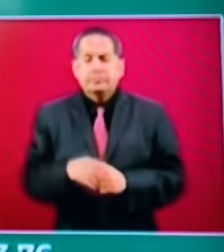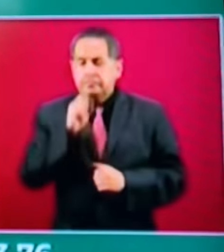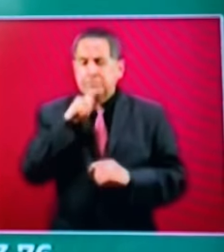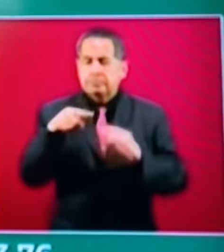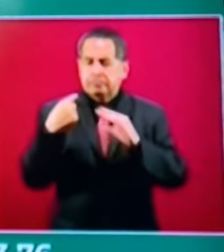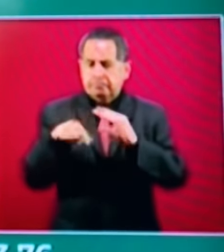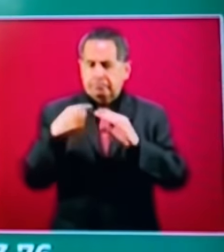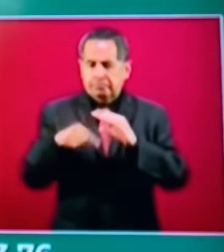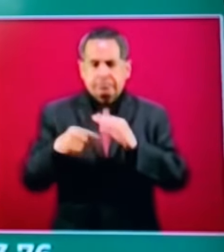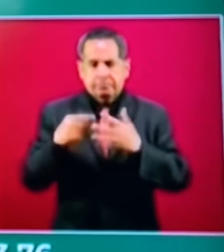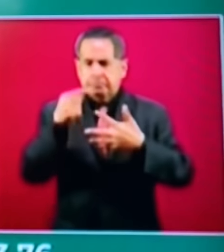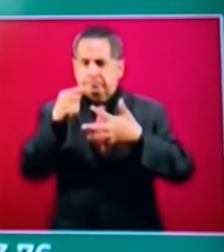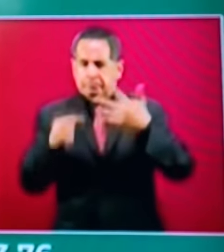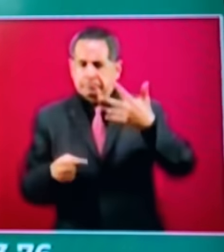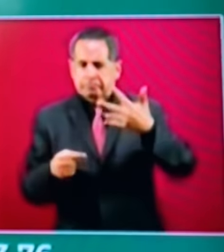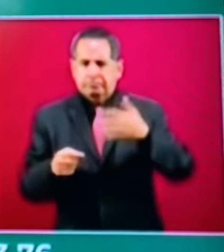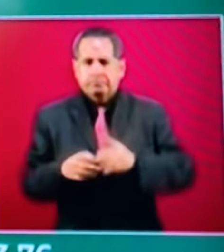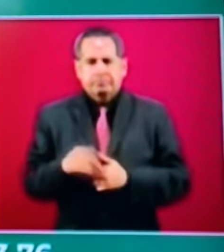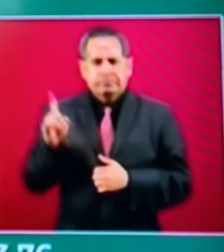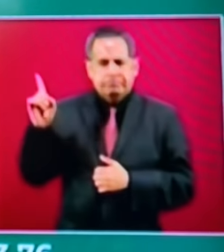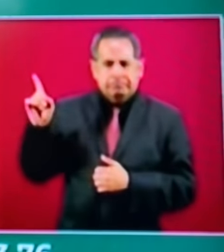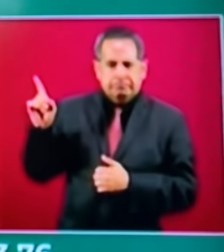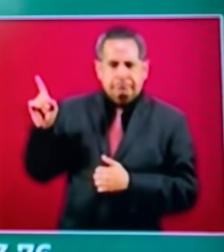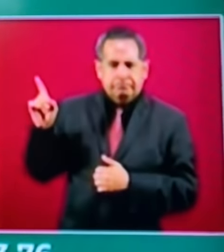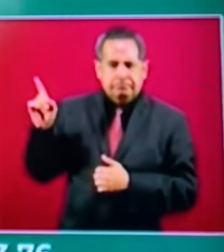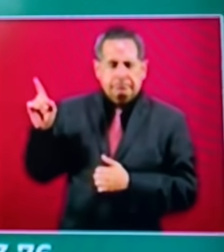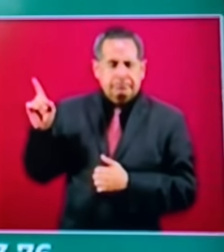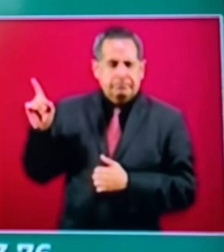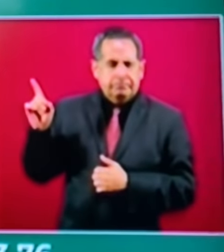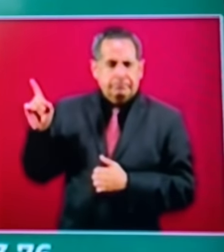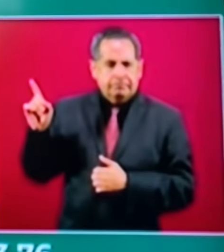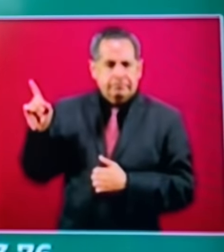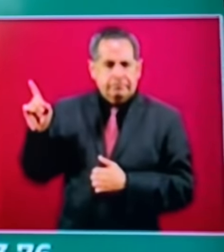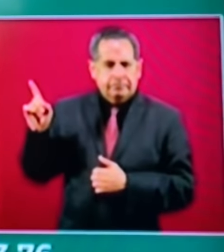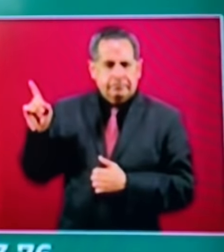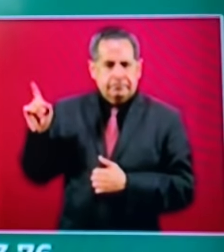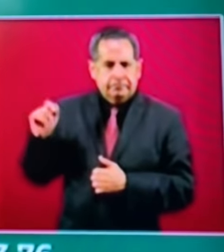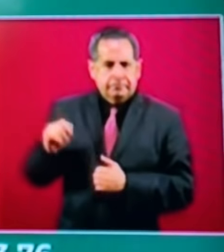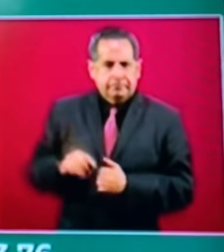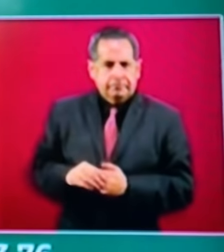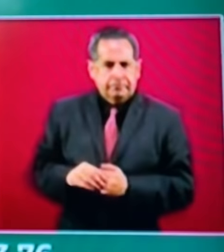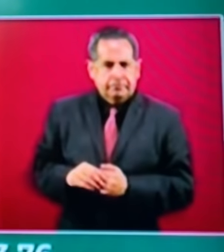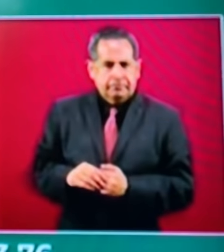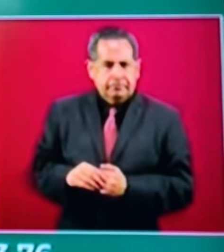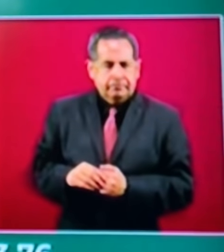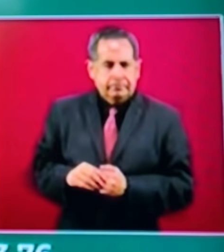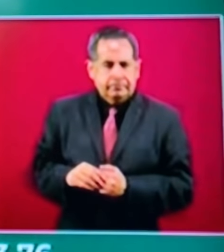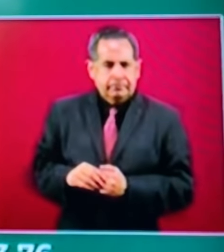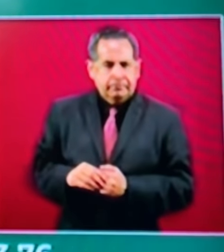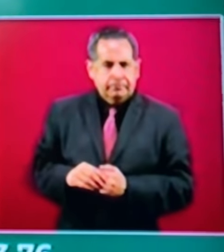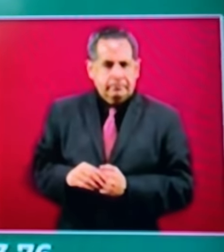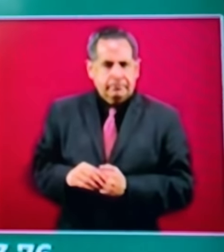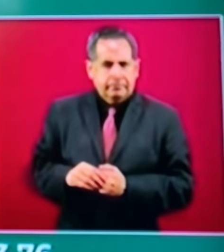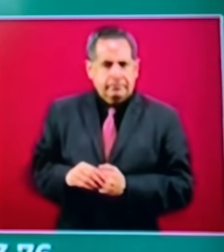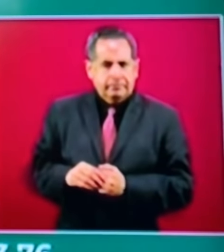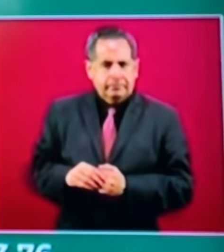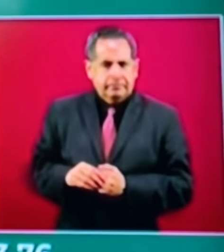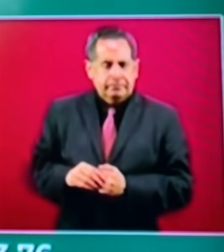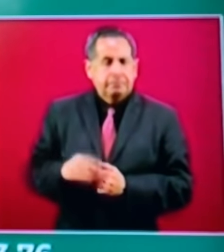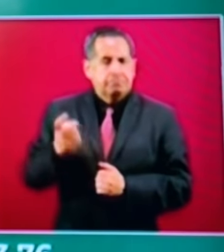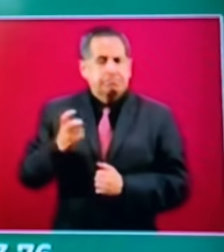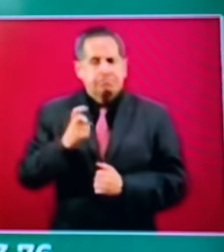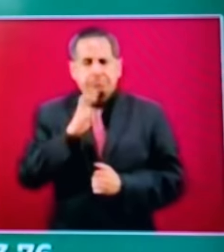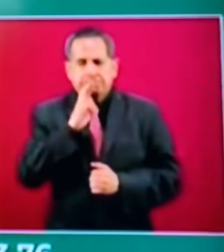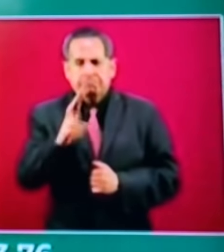electrónico buzón punto escolar arroba nube punto c punto go punto mx